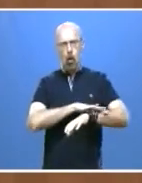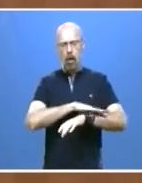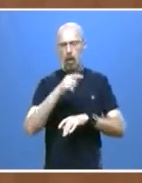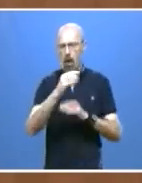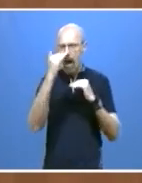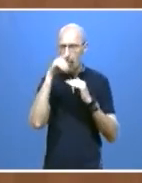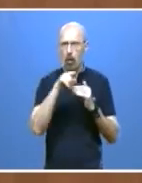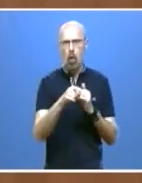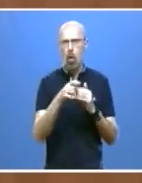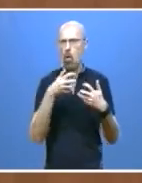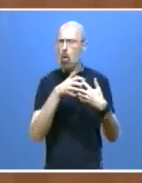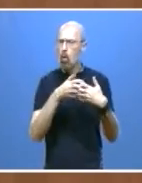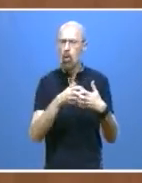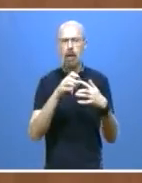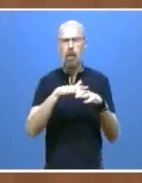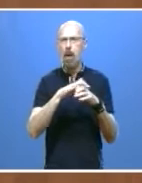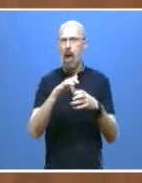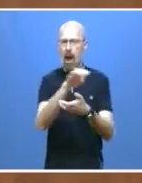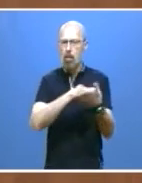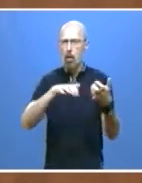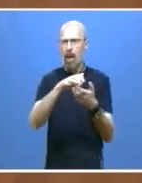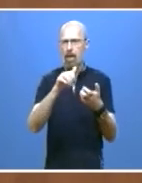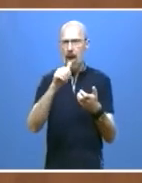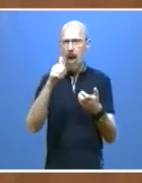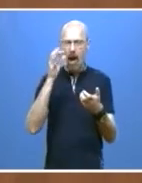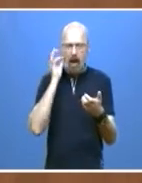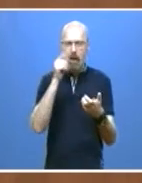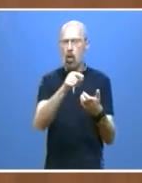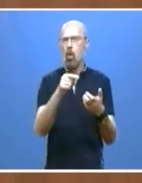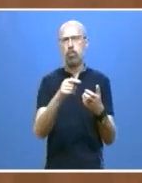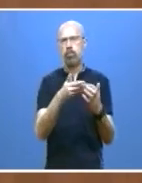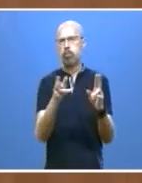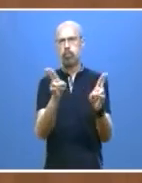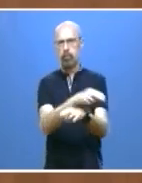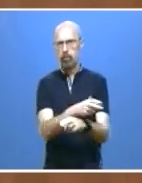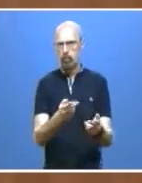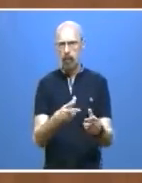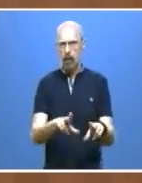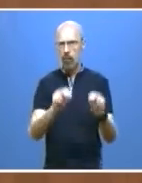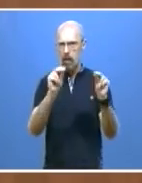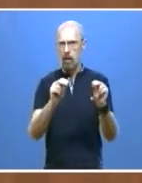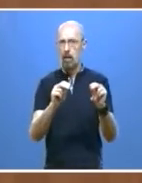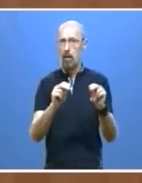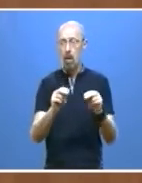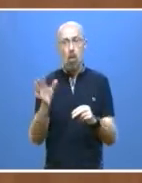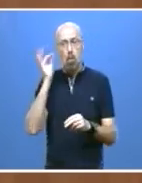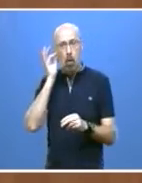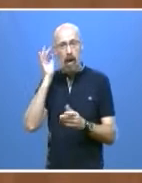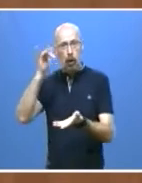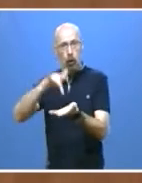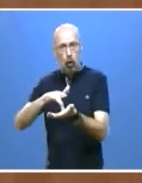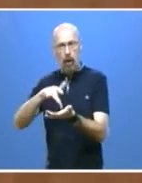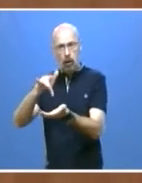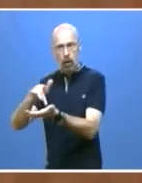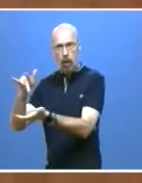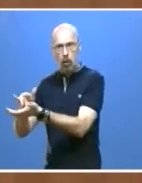la lucha contra la violencia de género. Las mujeres que se enfrentan a esas situaciones tienen que saber que no están